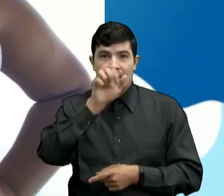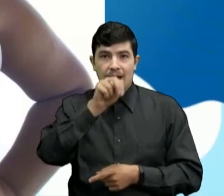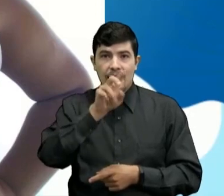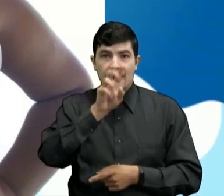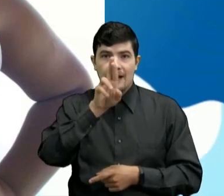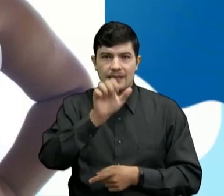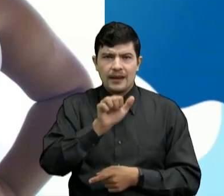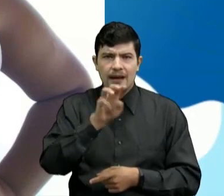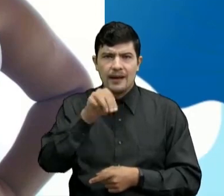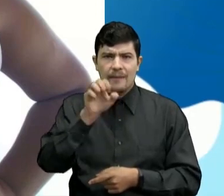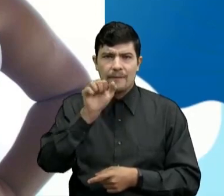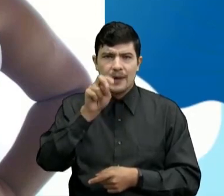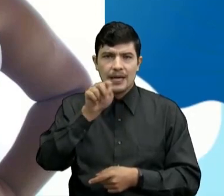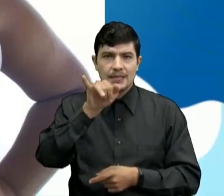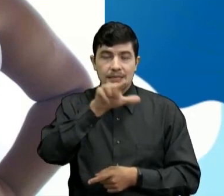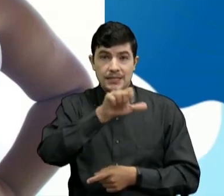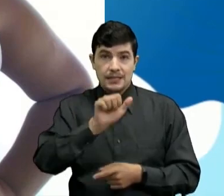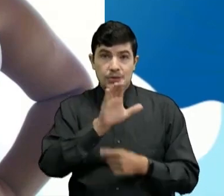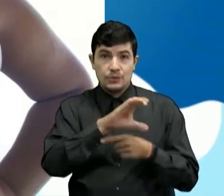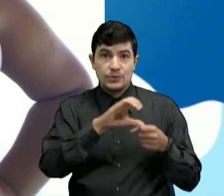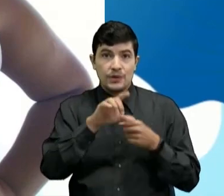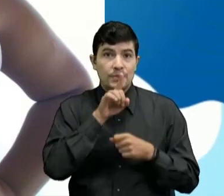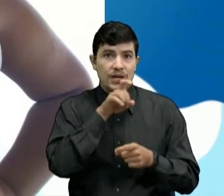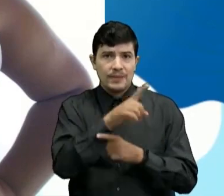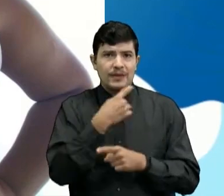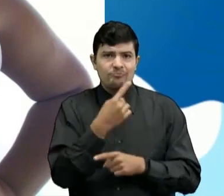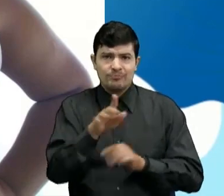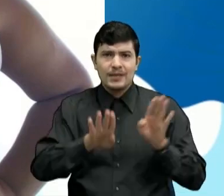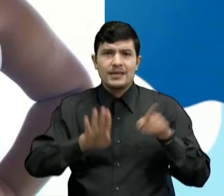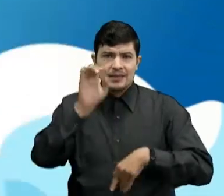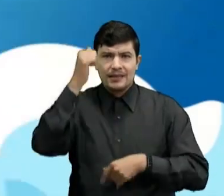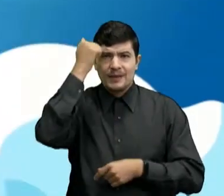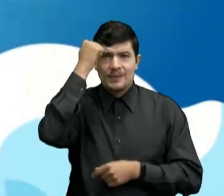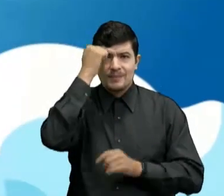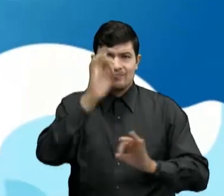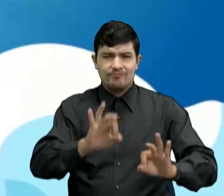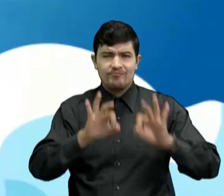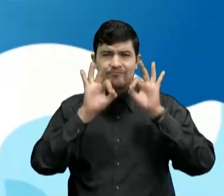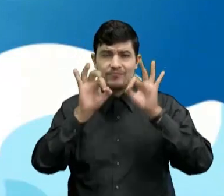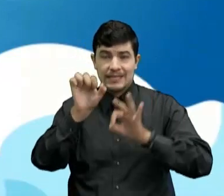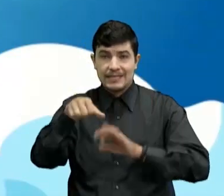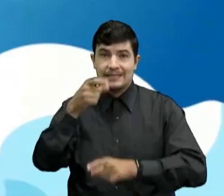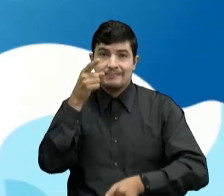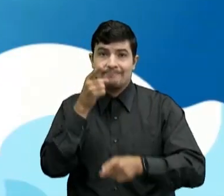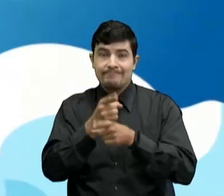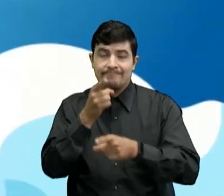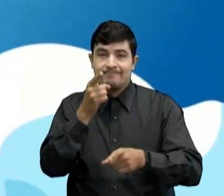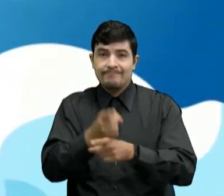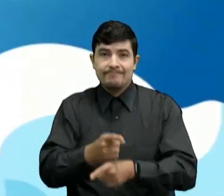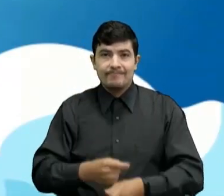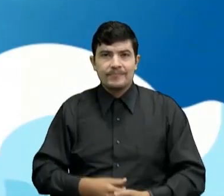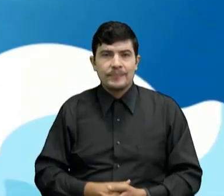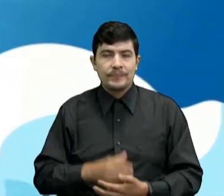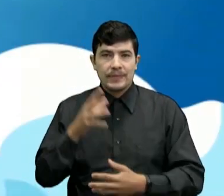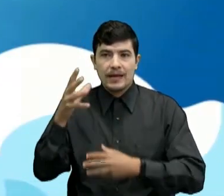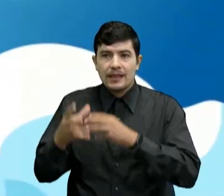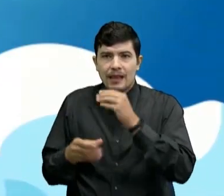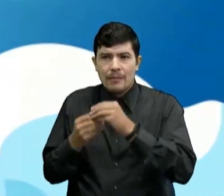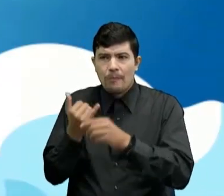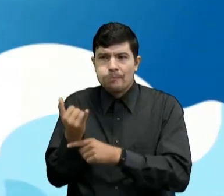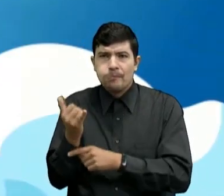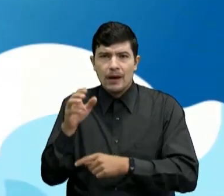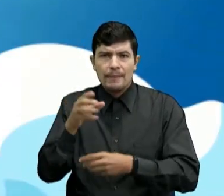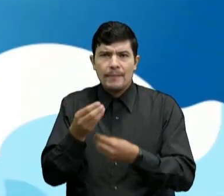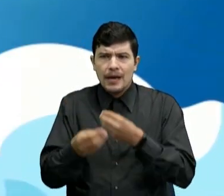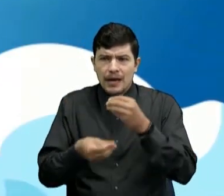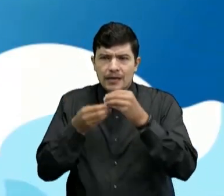televidente desde Bucaramanga Diciendo presente Profe Cosumanito Arriba Muy bien Tengo por allí a